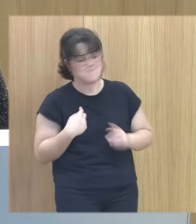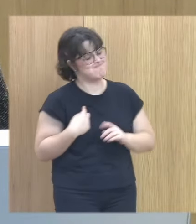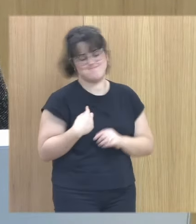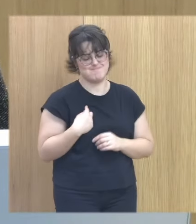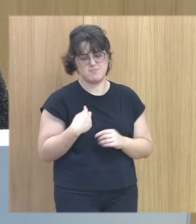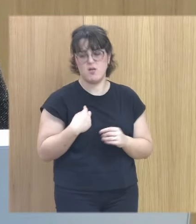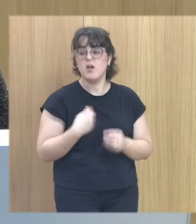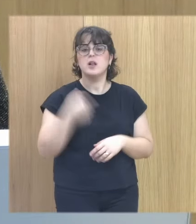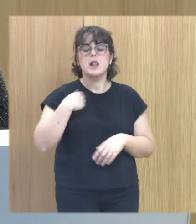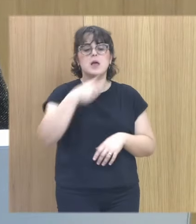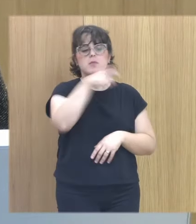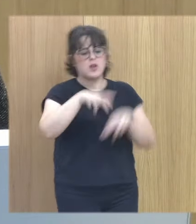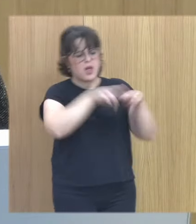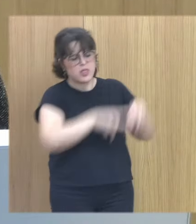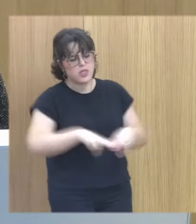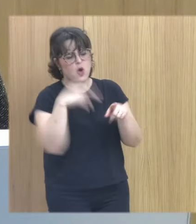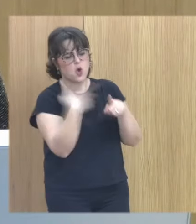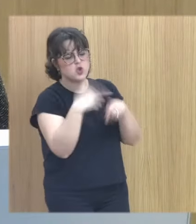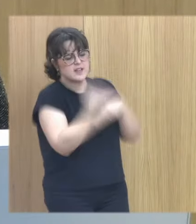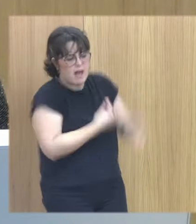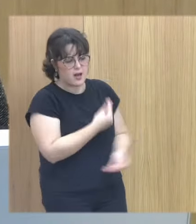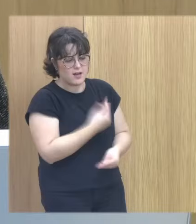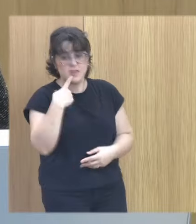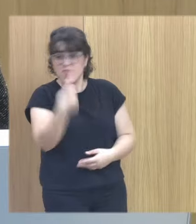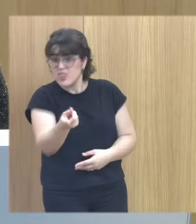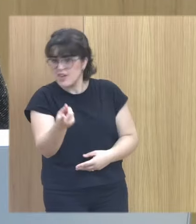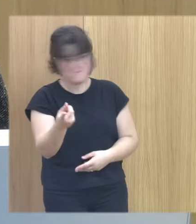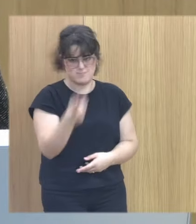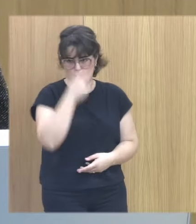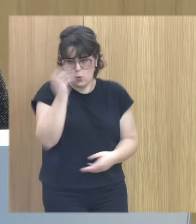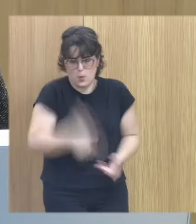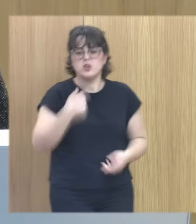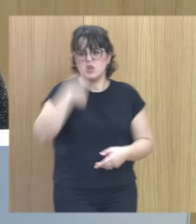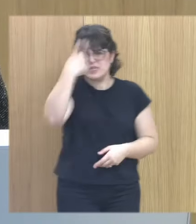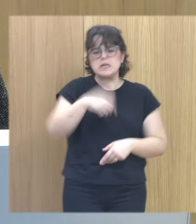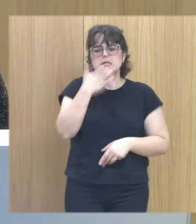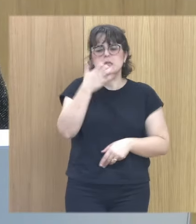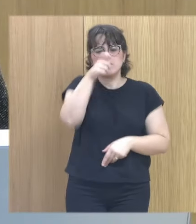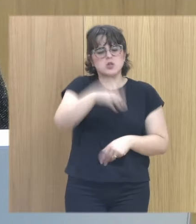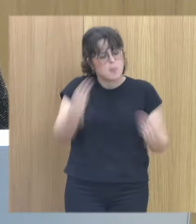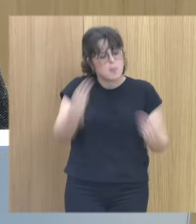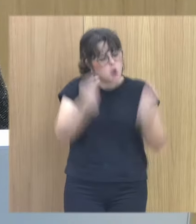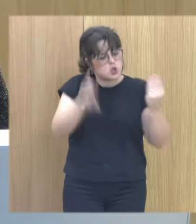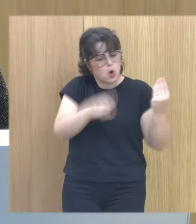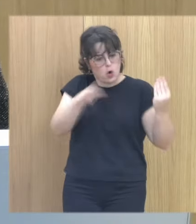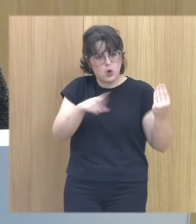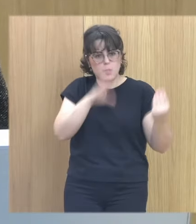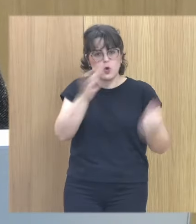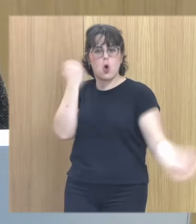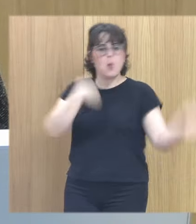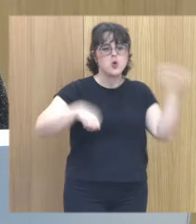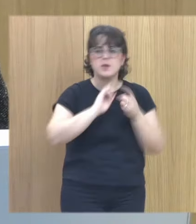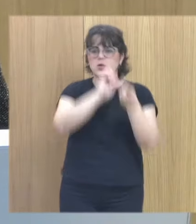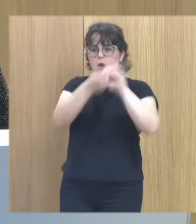la gente en la consulta evalúa a la gente por lo que la gente hace no por lo que la gente dice entonces ¿cómo sé yo que una persona mejora? porque cambia de comportamiento